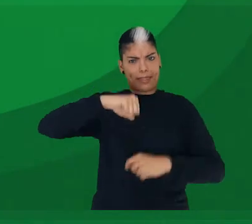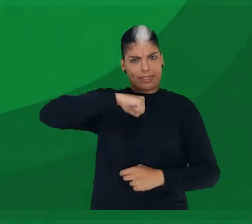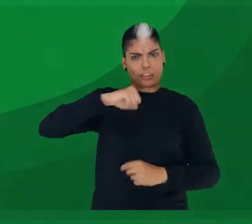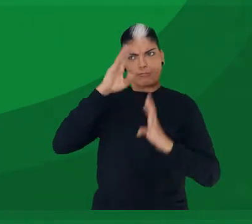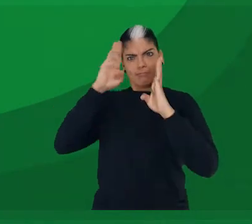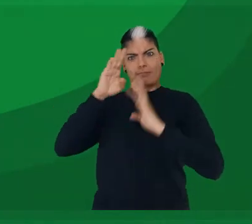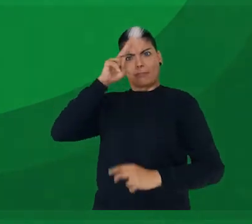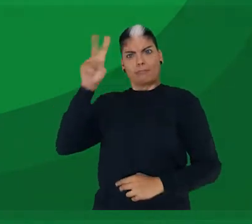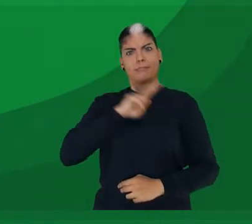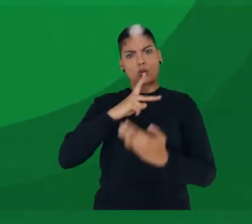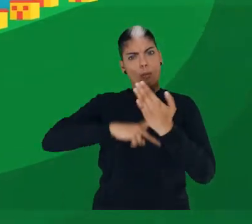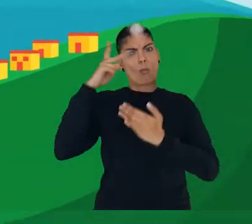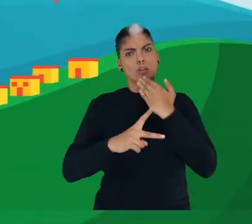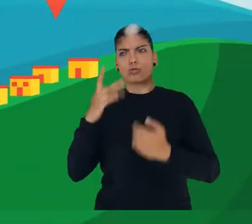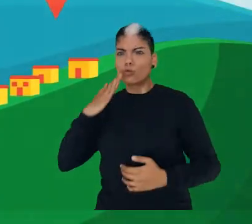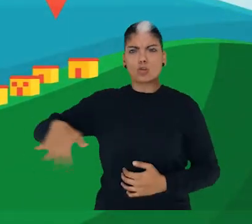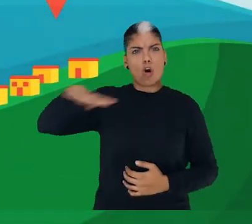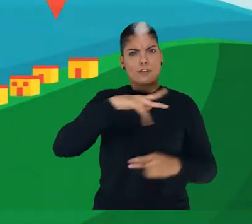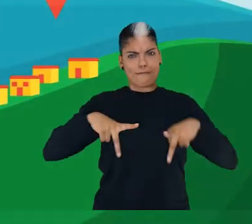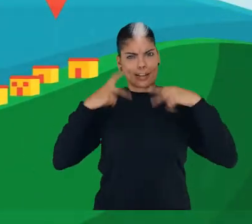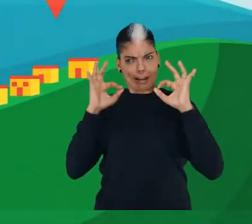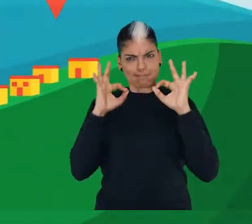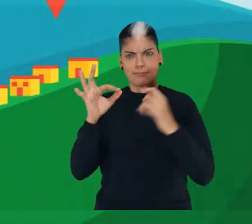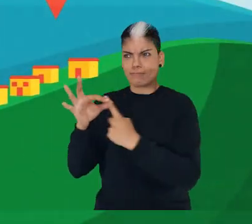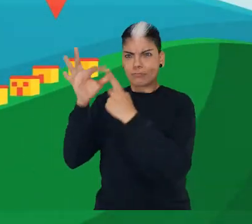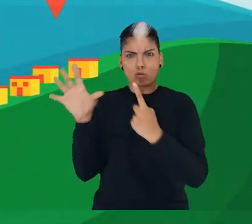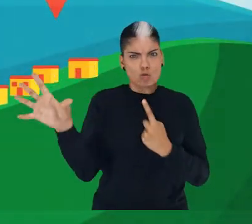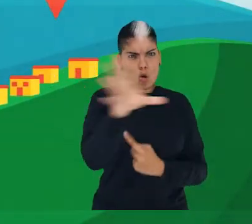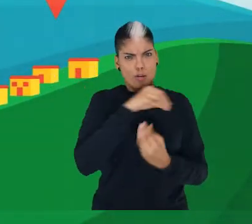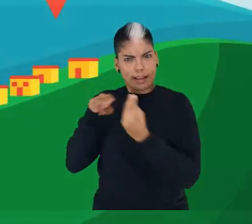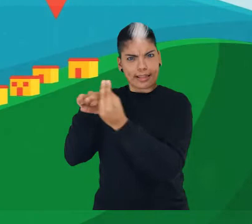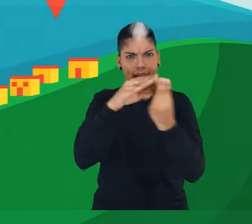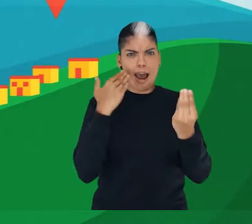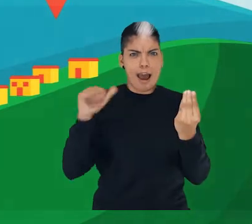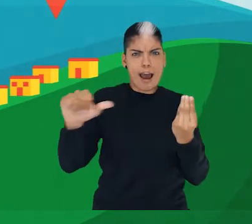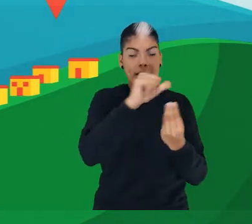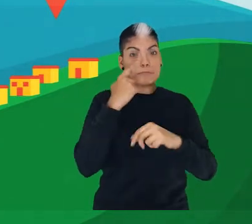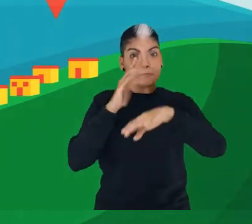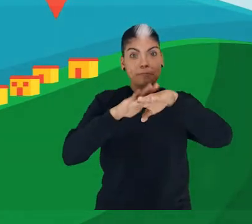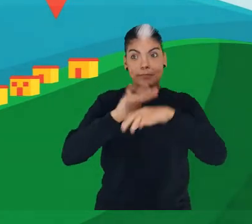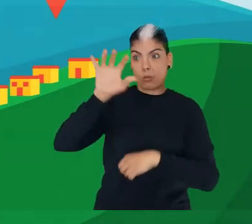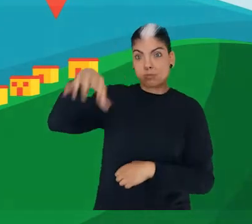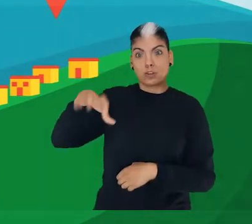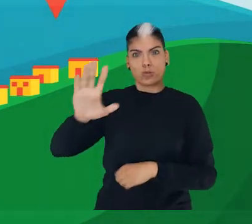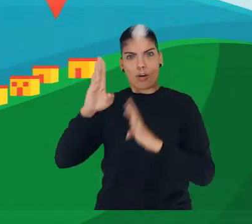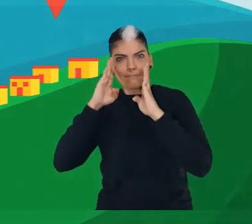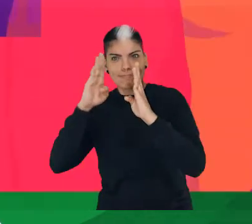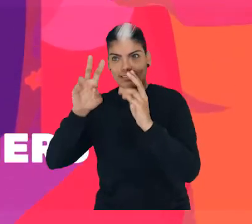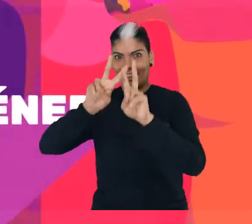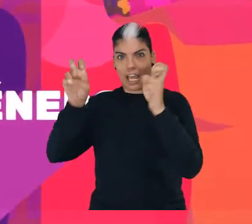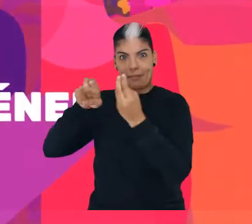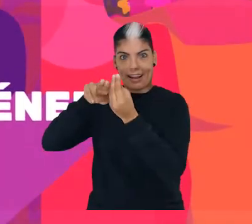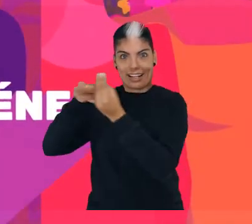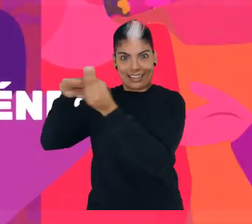propósito, desde el programa Condiciones de Vida Dignas y Equitativas para las Mujeres, contamos con Centros de Equidad de Género